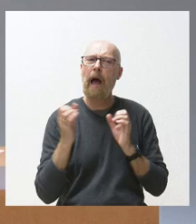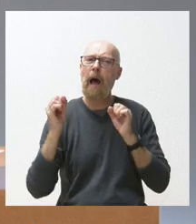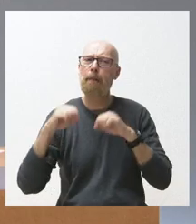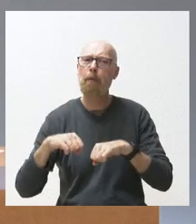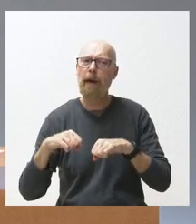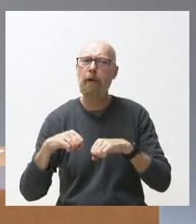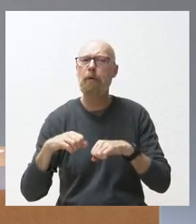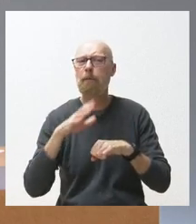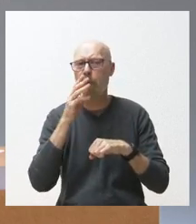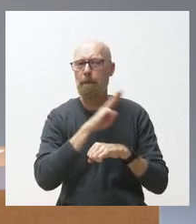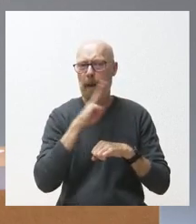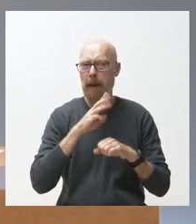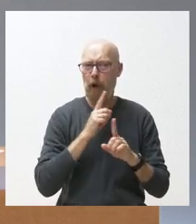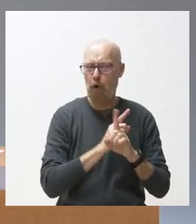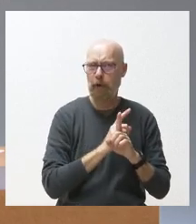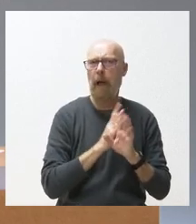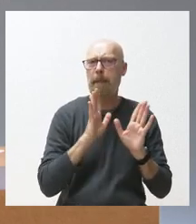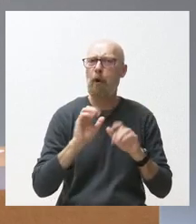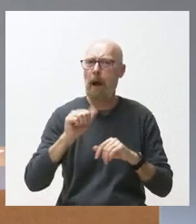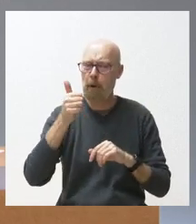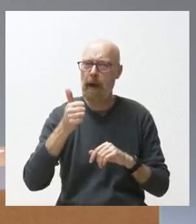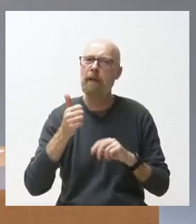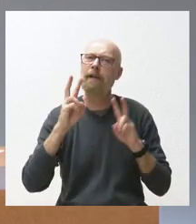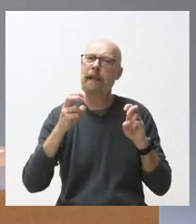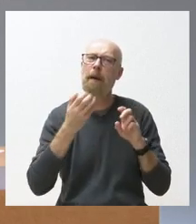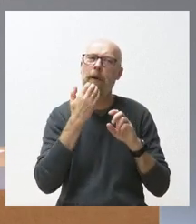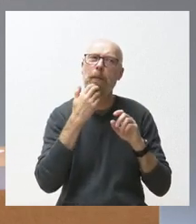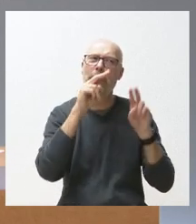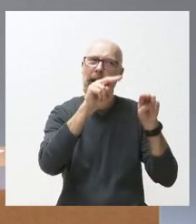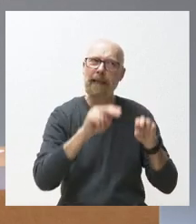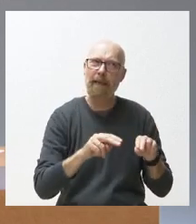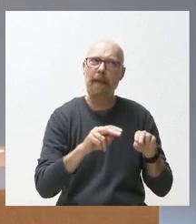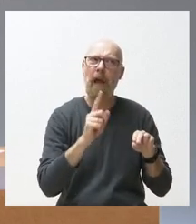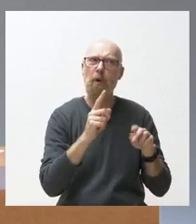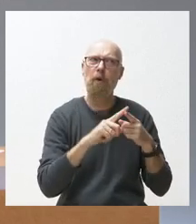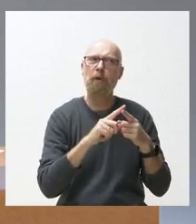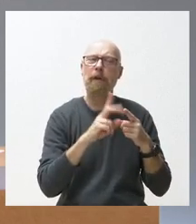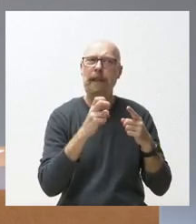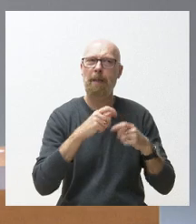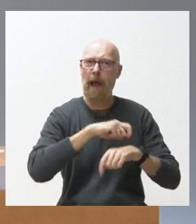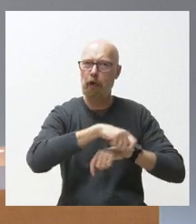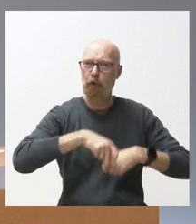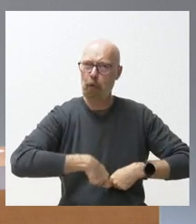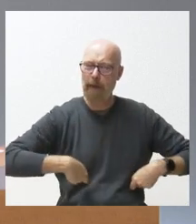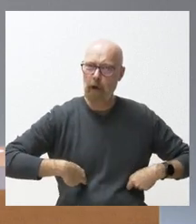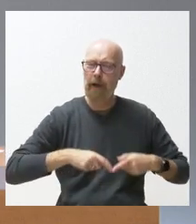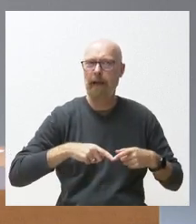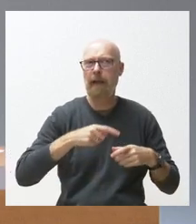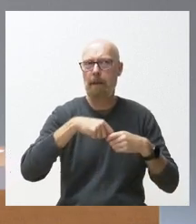Partido Popular y se dirigen en materia de residencias creo recordar con el tema de las sujeciones y el número de plazas que puede